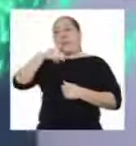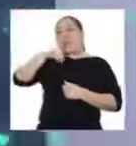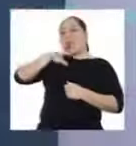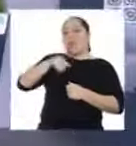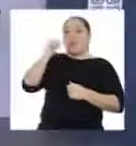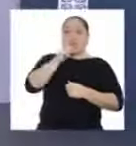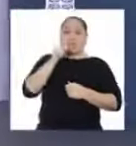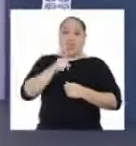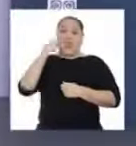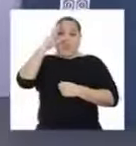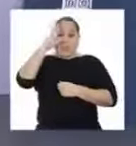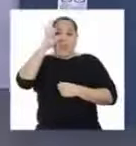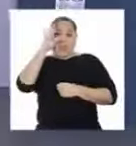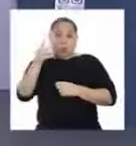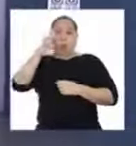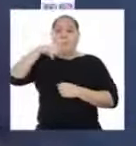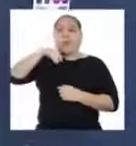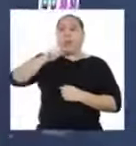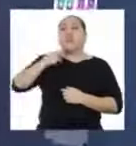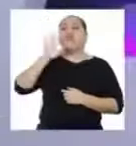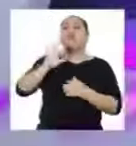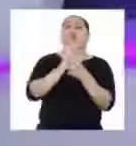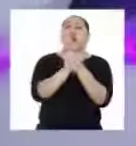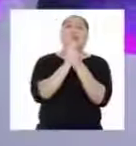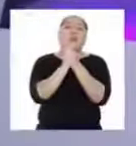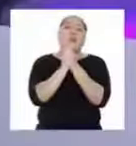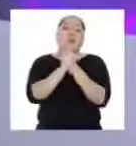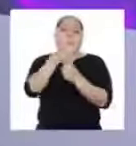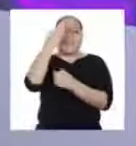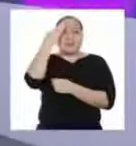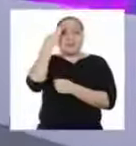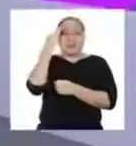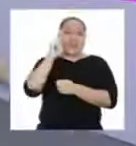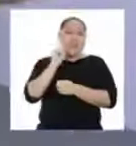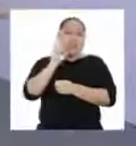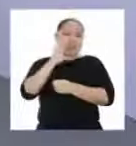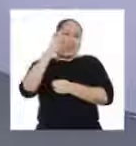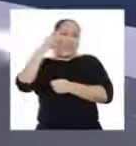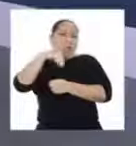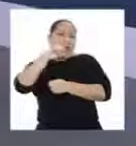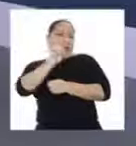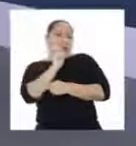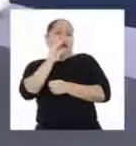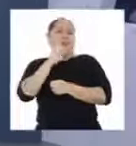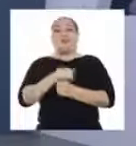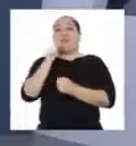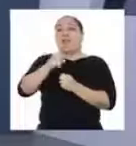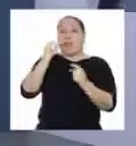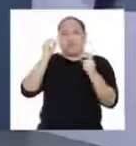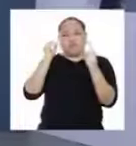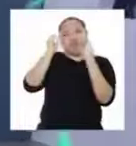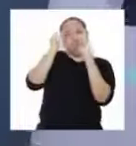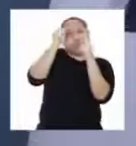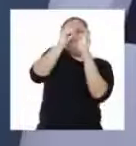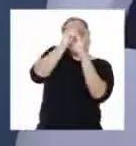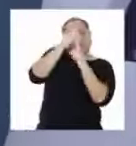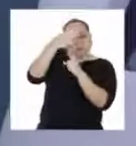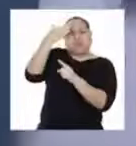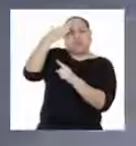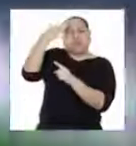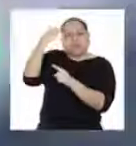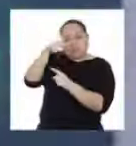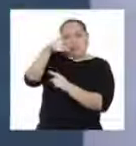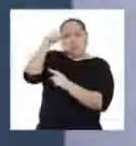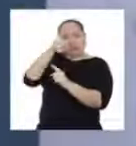¡De Chimacabot! ¡De Chimacabot! Chimacabot! ¡Su amiga del saber! ¡De Chimacabot! ¡El desafío